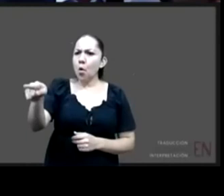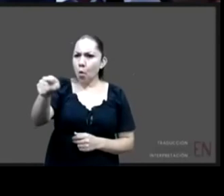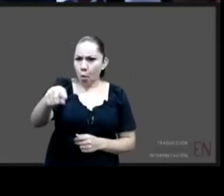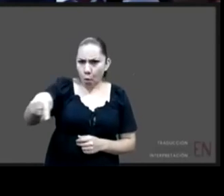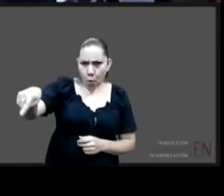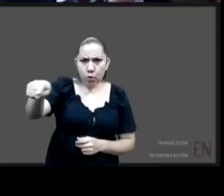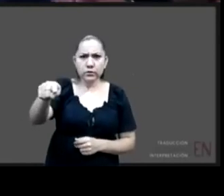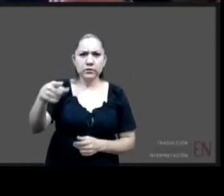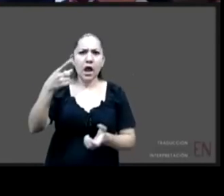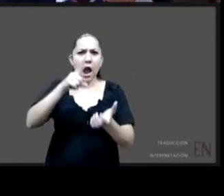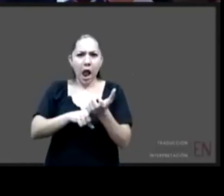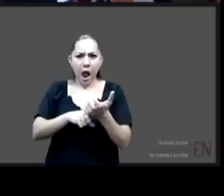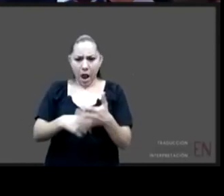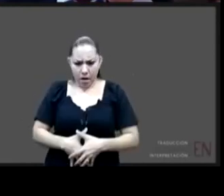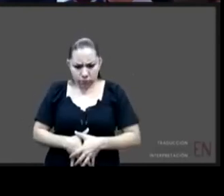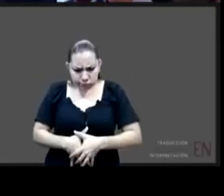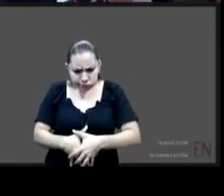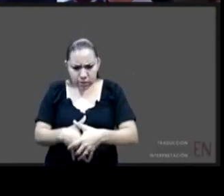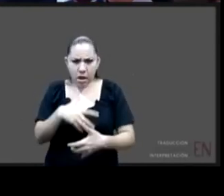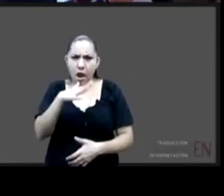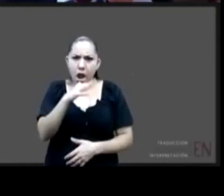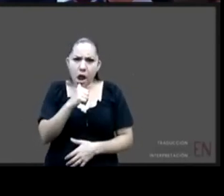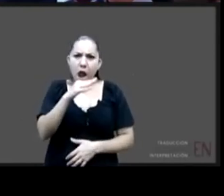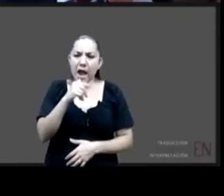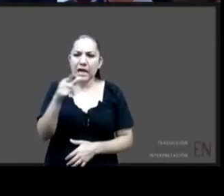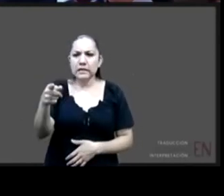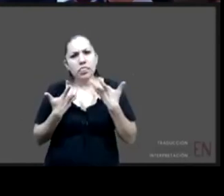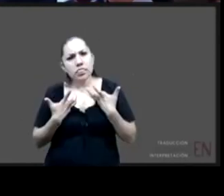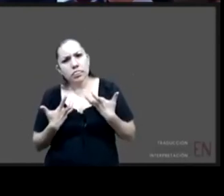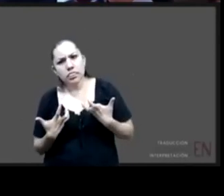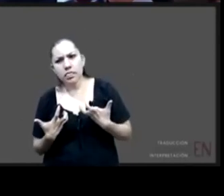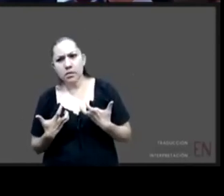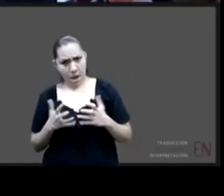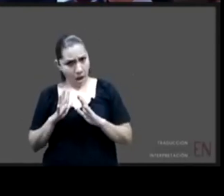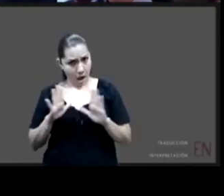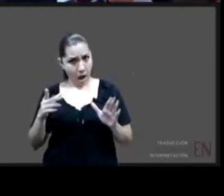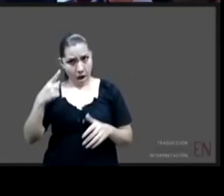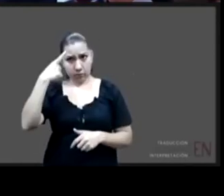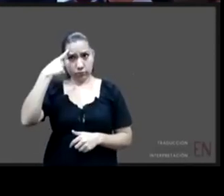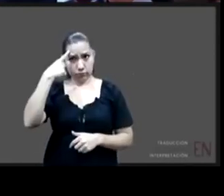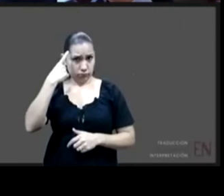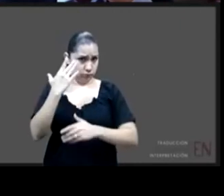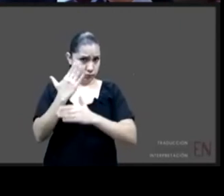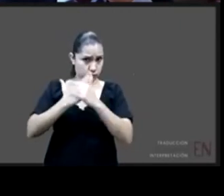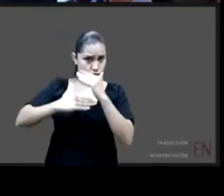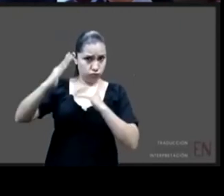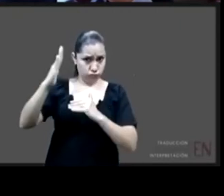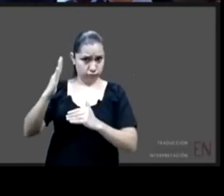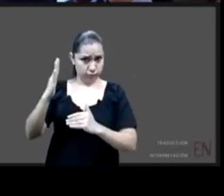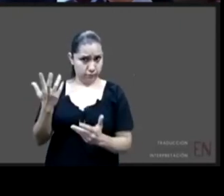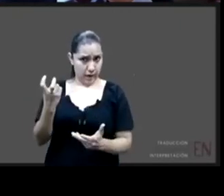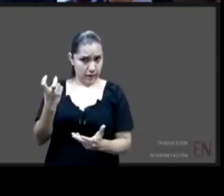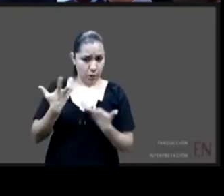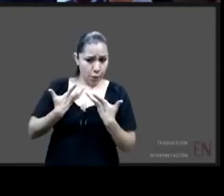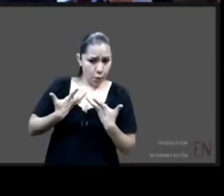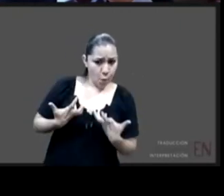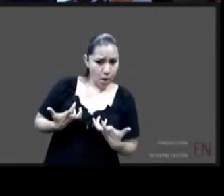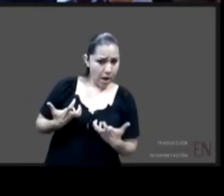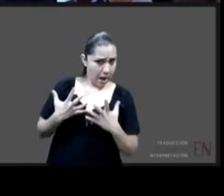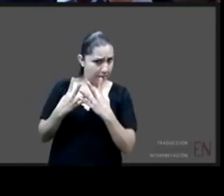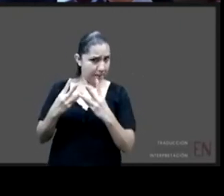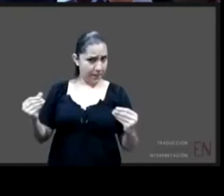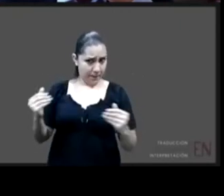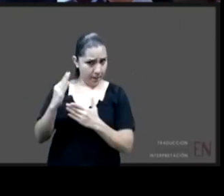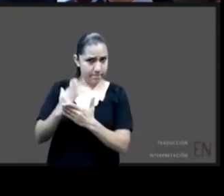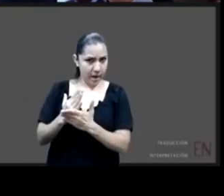esterilidad? ¿no? quien recibe eso y sabemos a profundidad que son